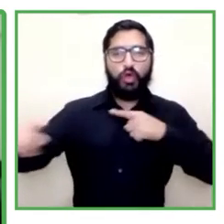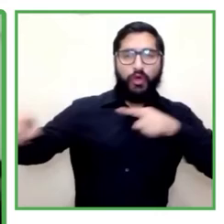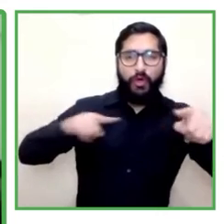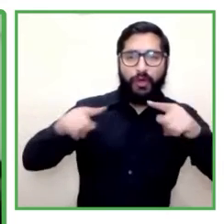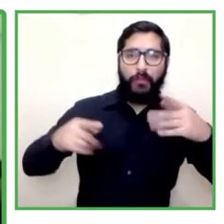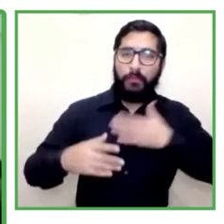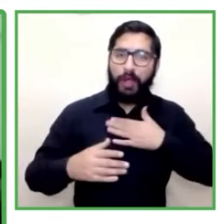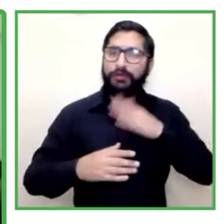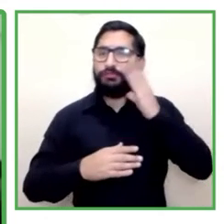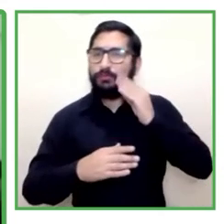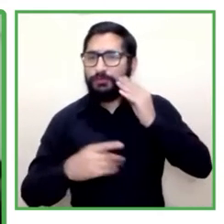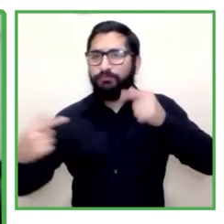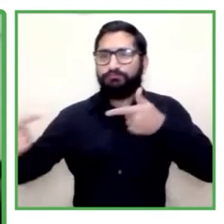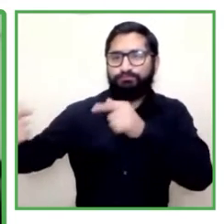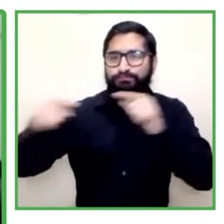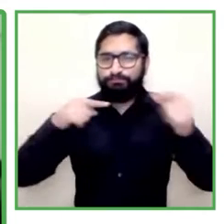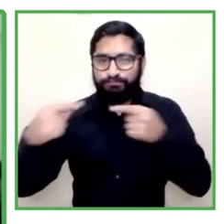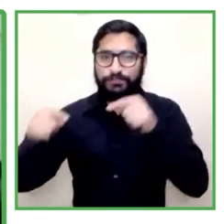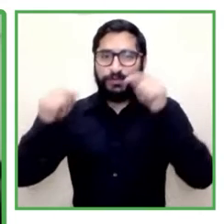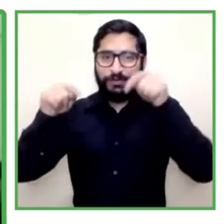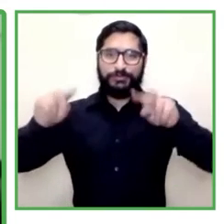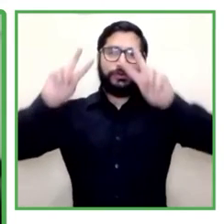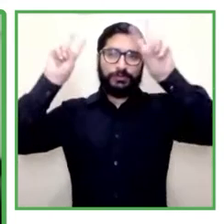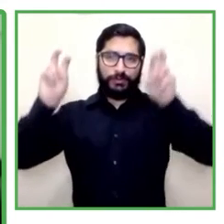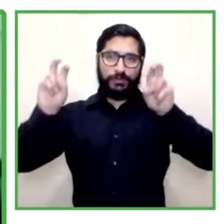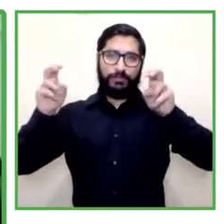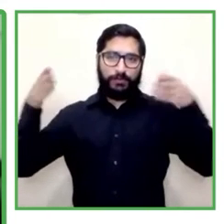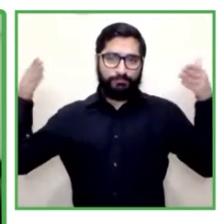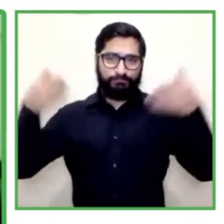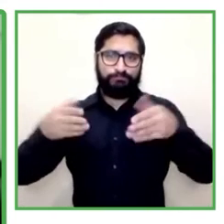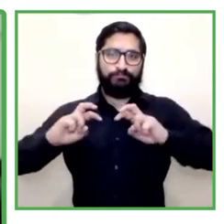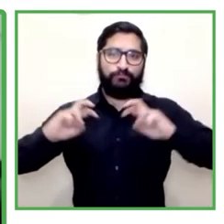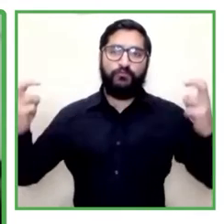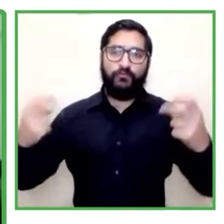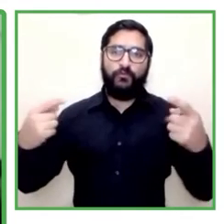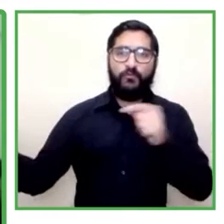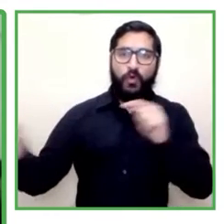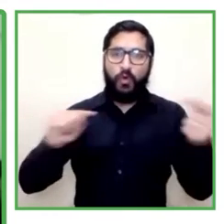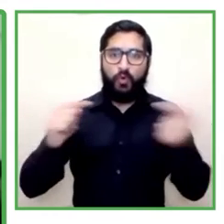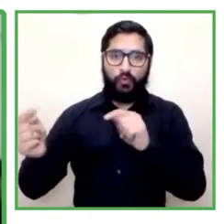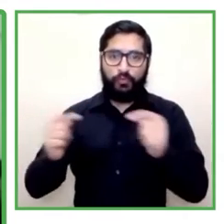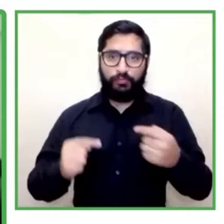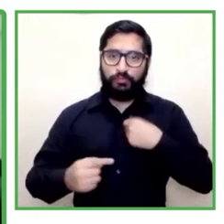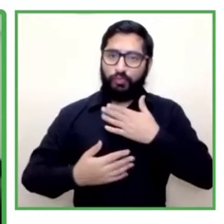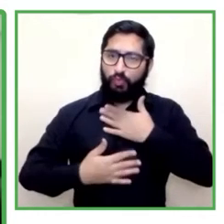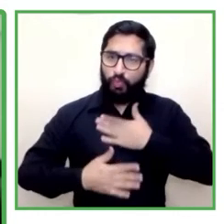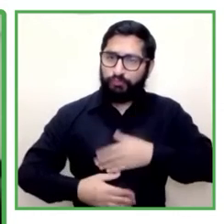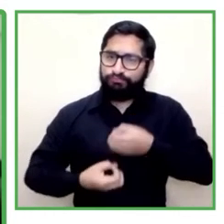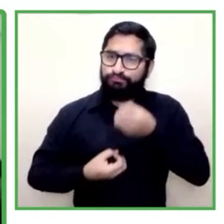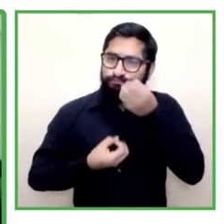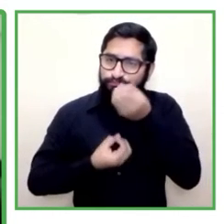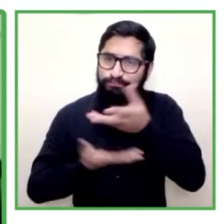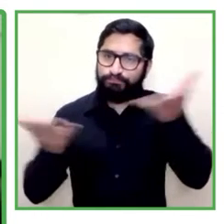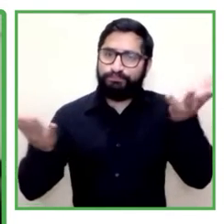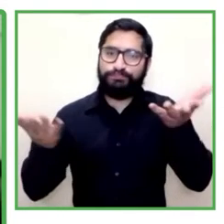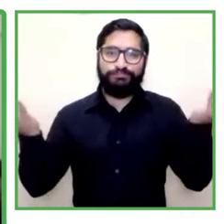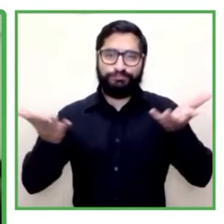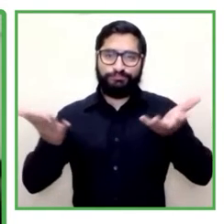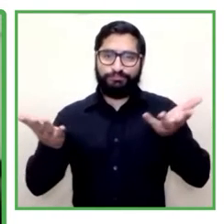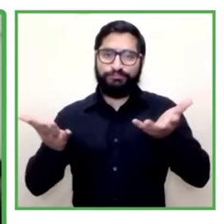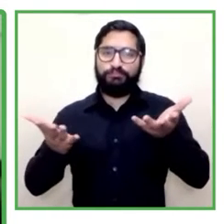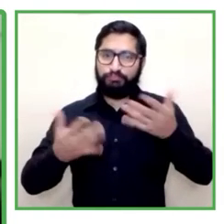este panel, porque les queremos comentar que desde diciembre del año 2018,